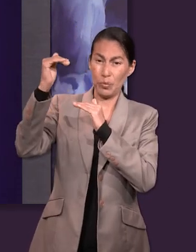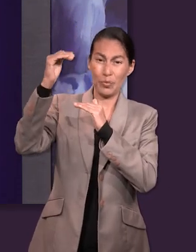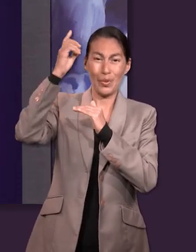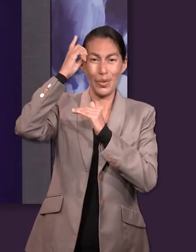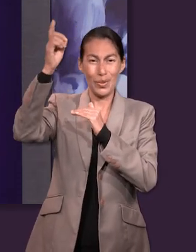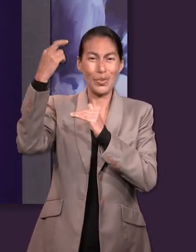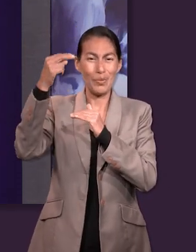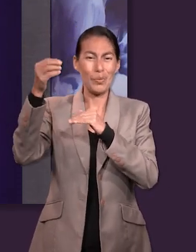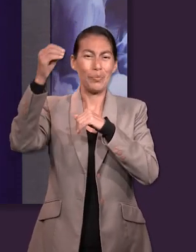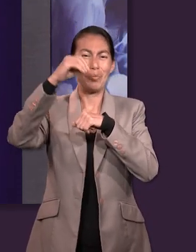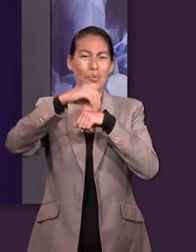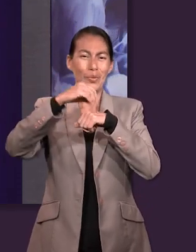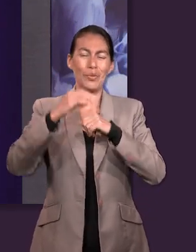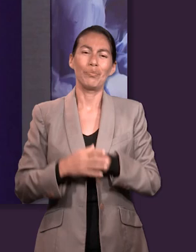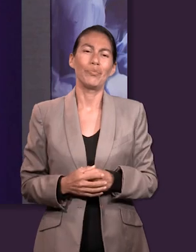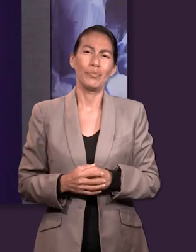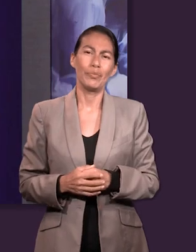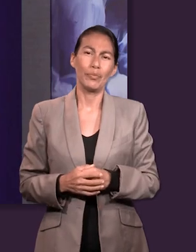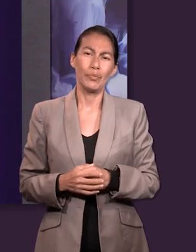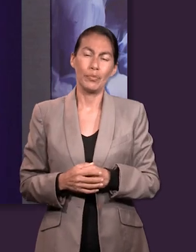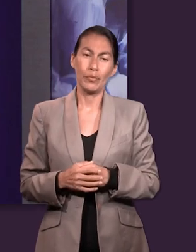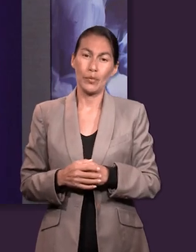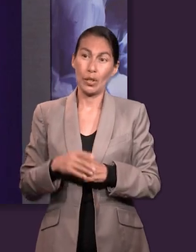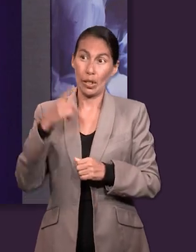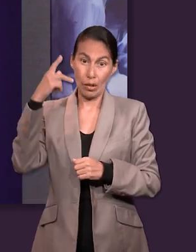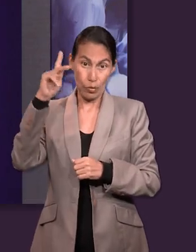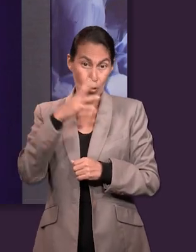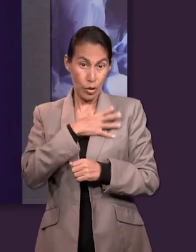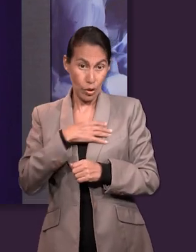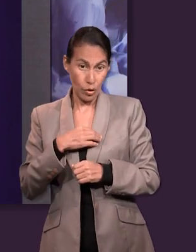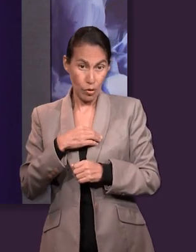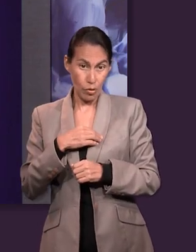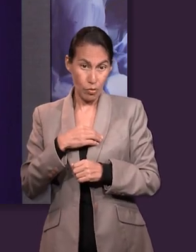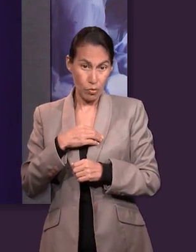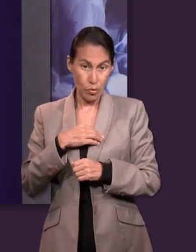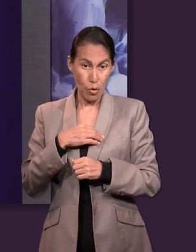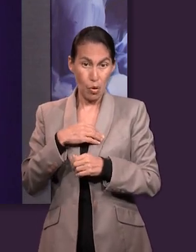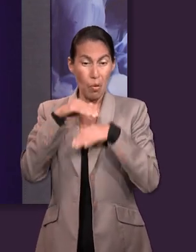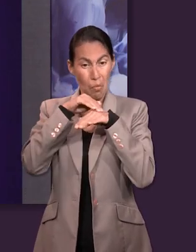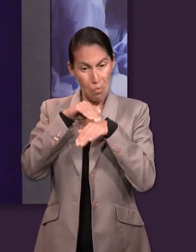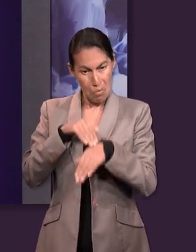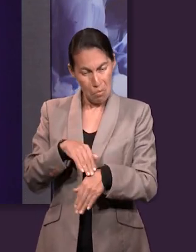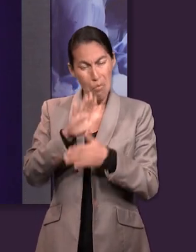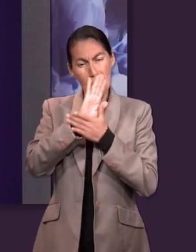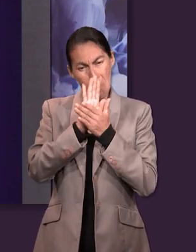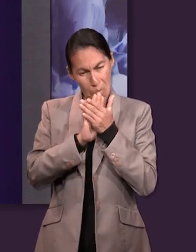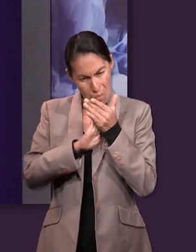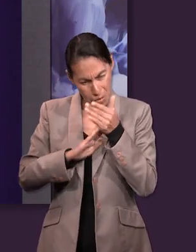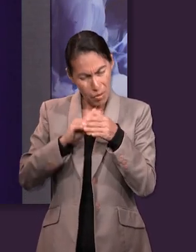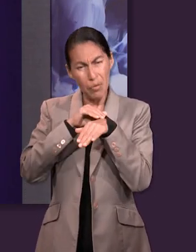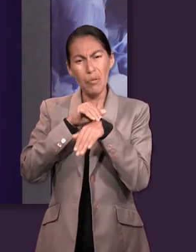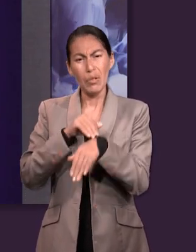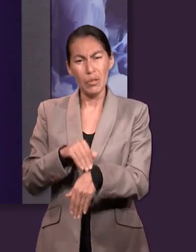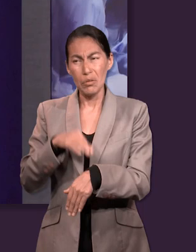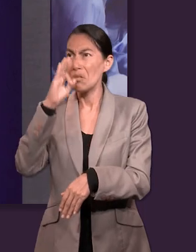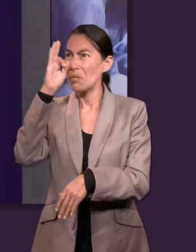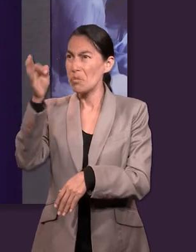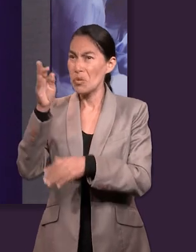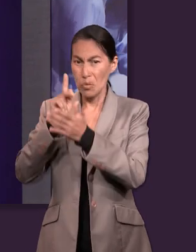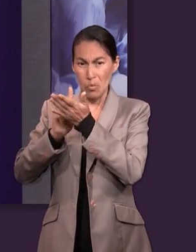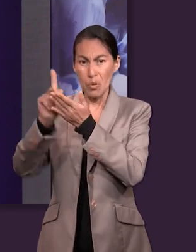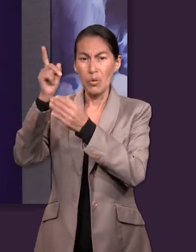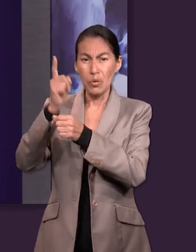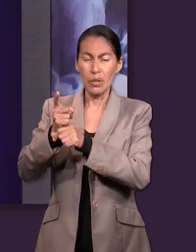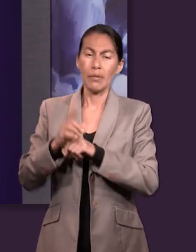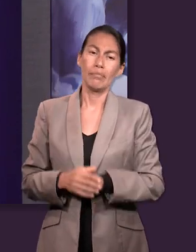tuvo esta actitud y se sometió a la voluntad del Padre, pues con más razón nosotros deberíamos hacerlo, ¿no? Porque